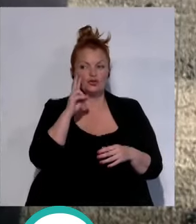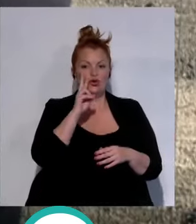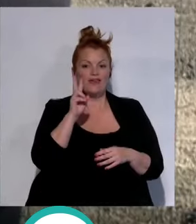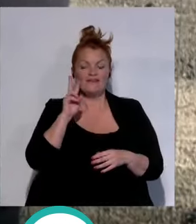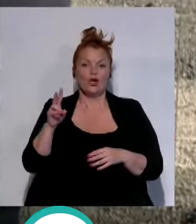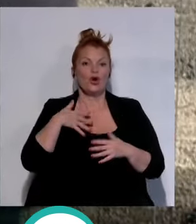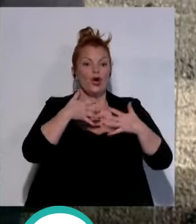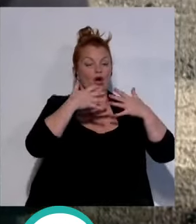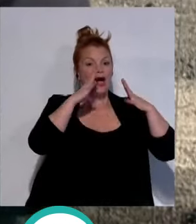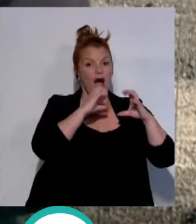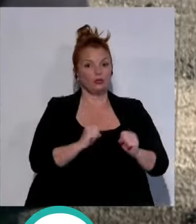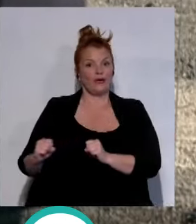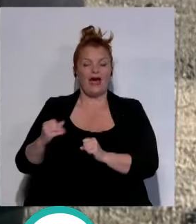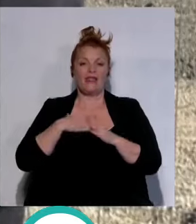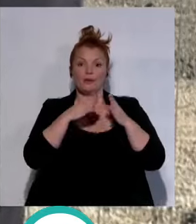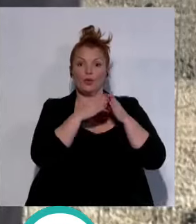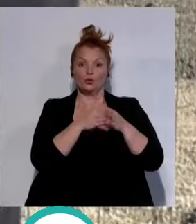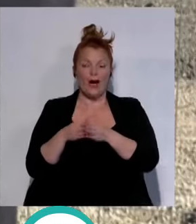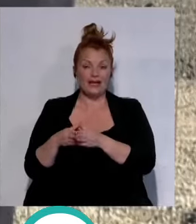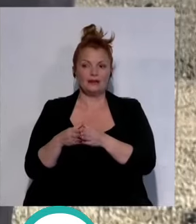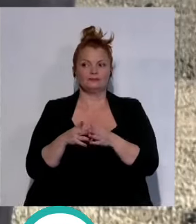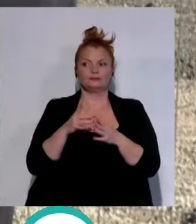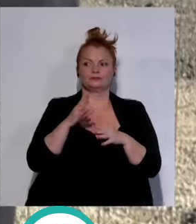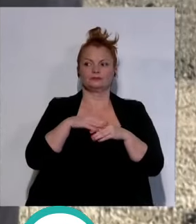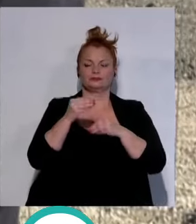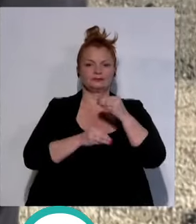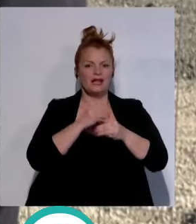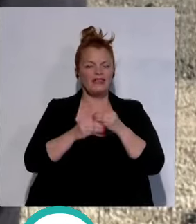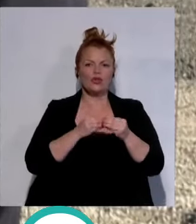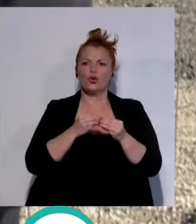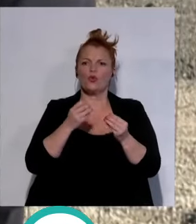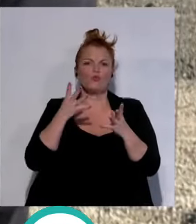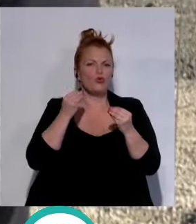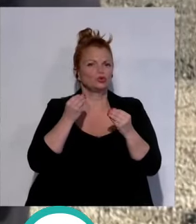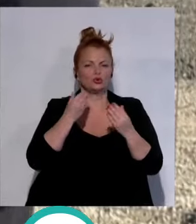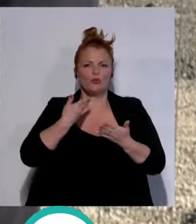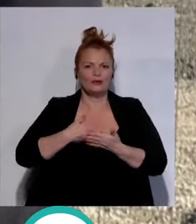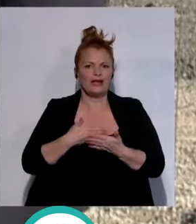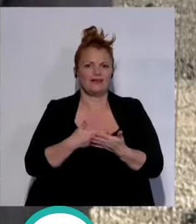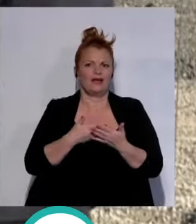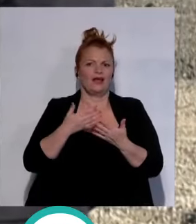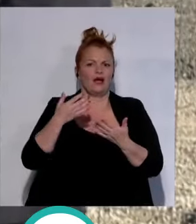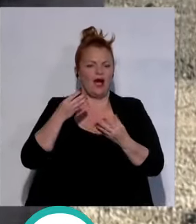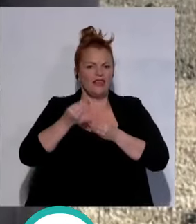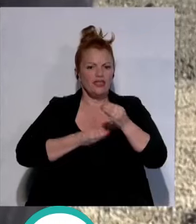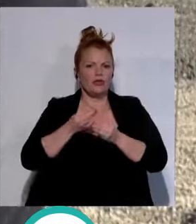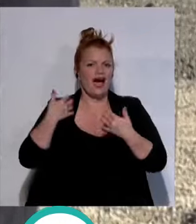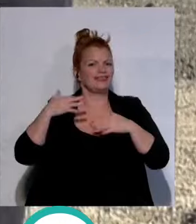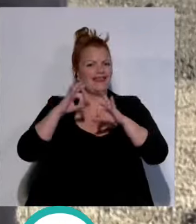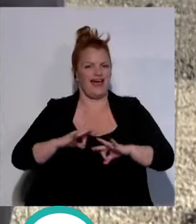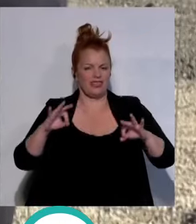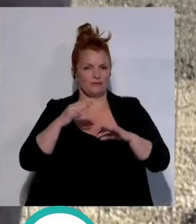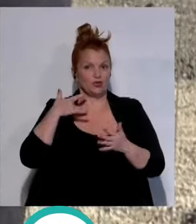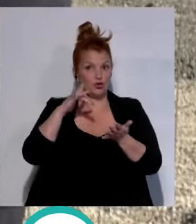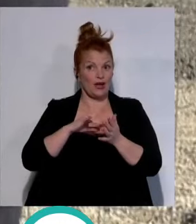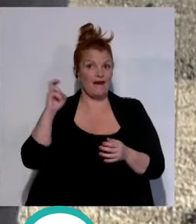autoridades principalmente la autoridad portuaria en haciendo mucho énfasis y mostrando eso que no se mostraba yo siempre digo que cuando